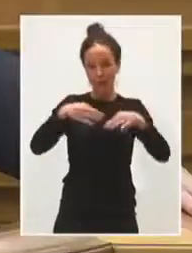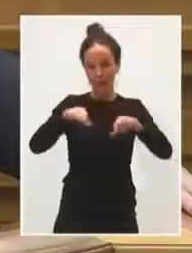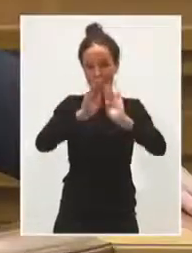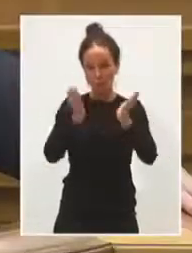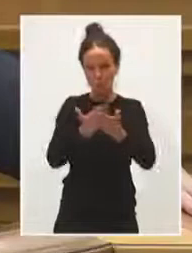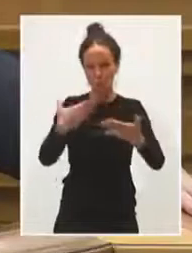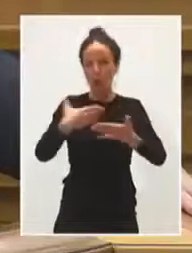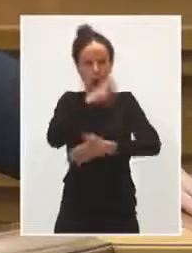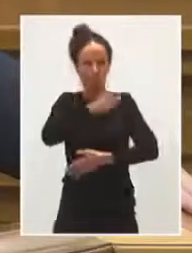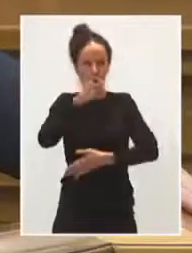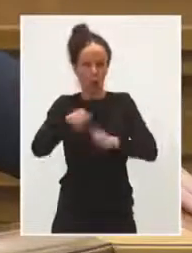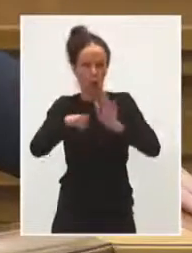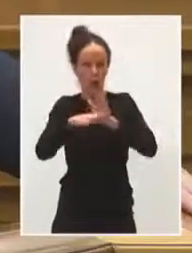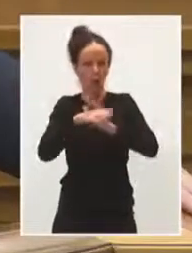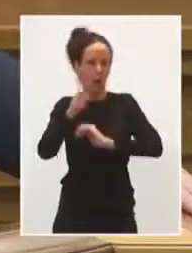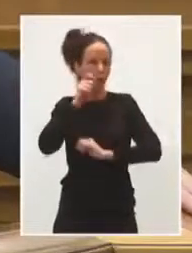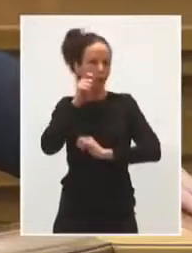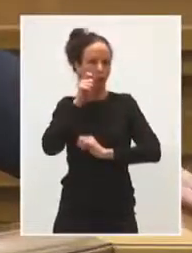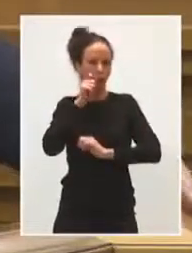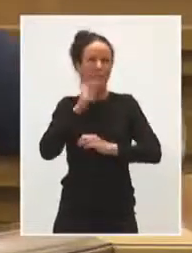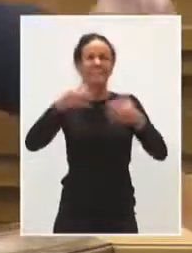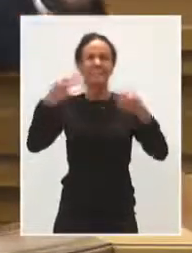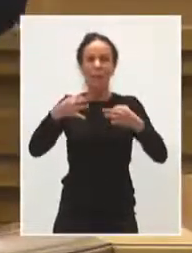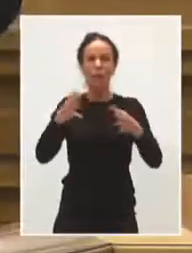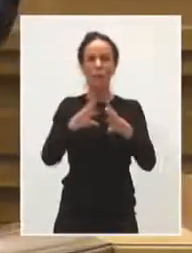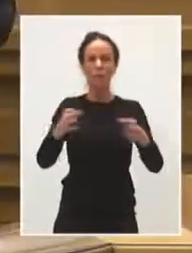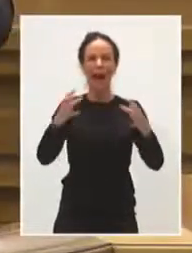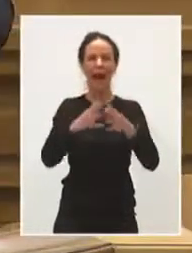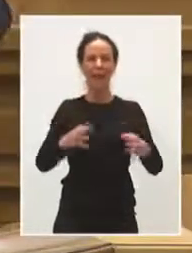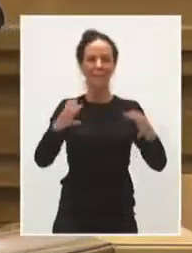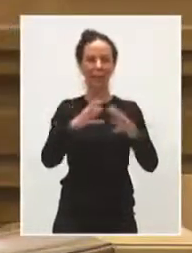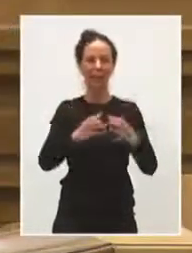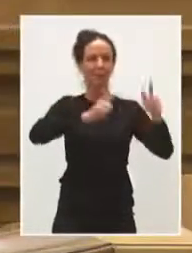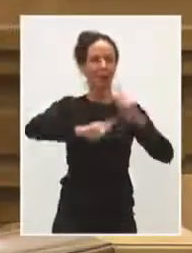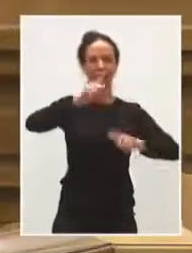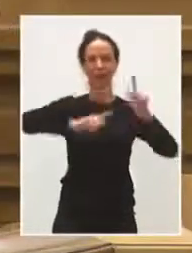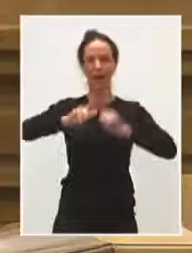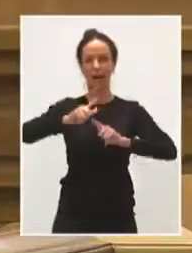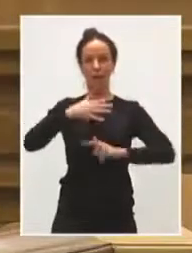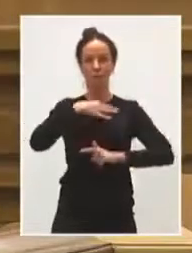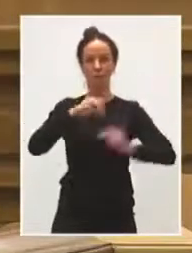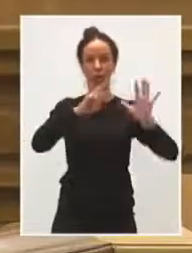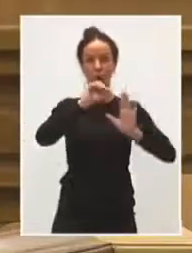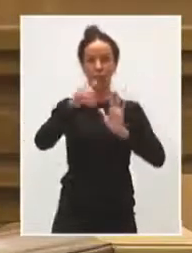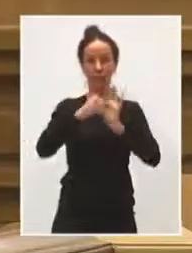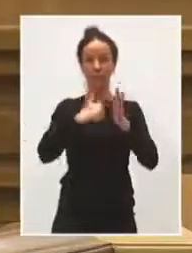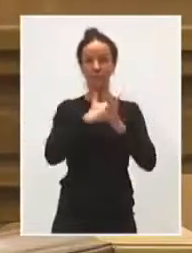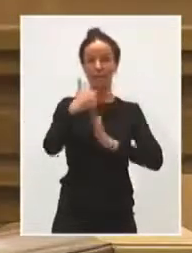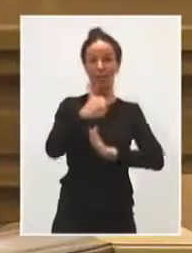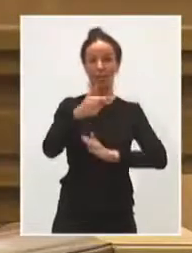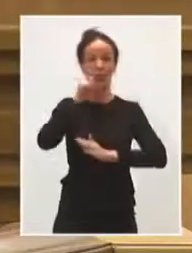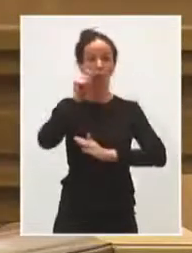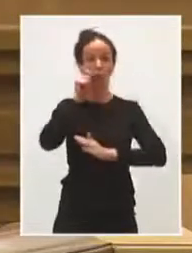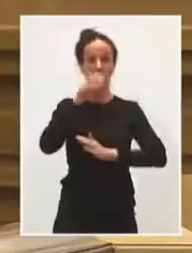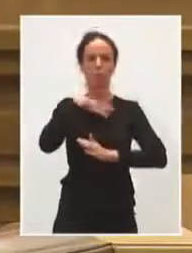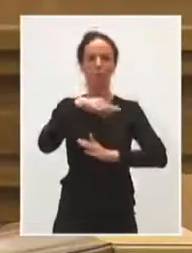Al contrario, a lo mejor hay más ganas de hacer mucho más y España se puede plantear pasar de los 80 millones de turistas a los 120, a la vuelta de una década.